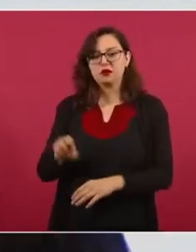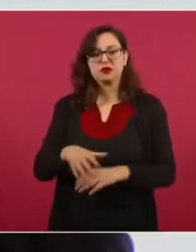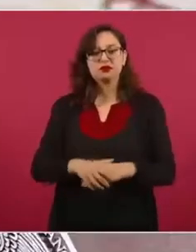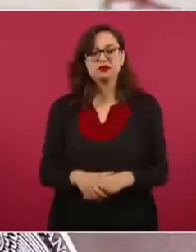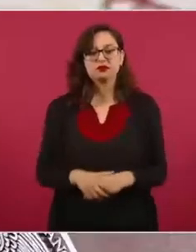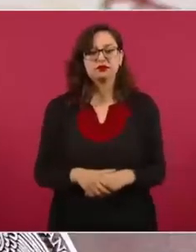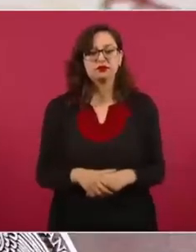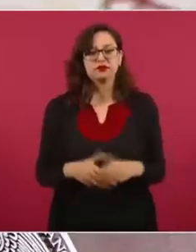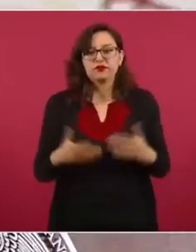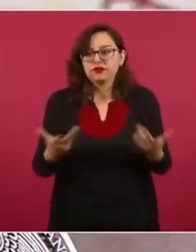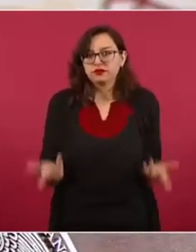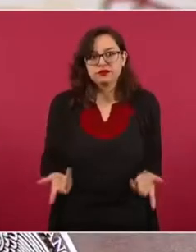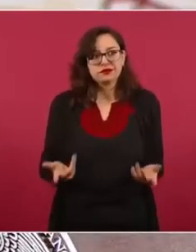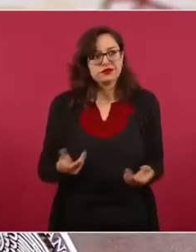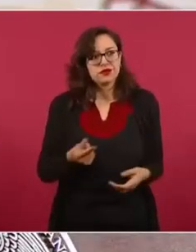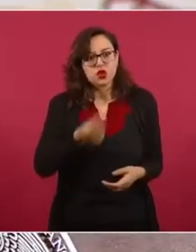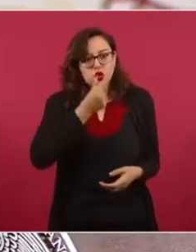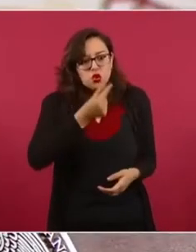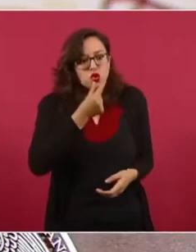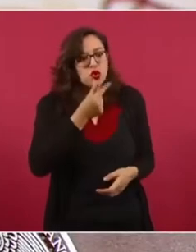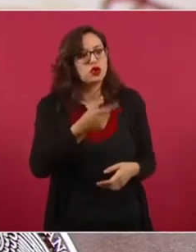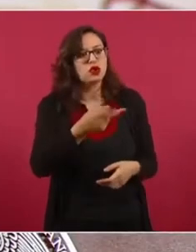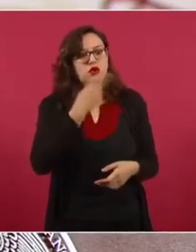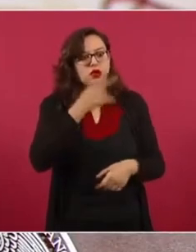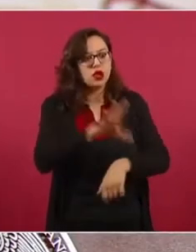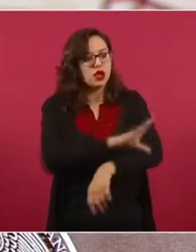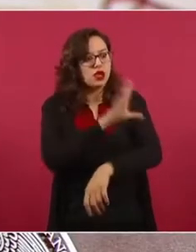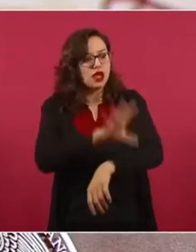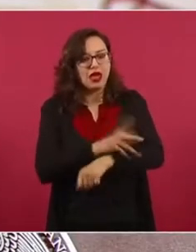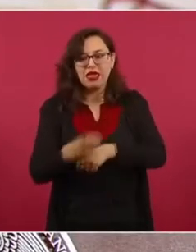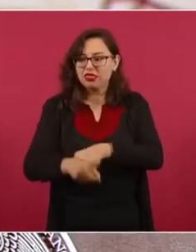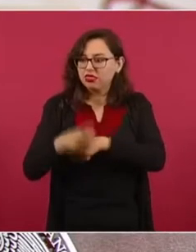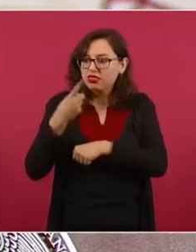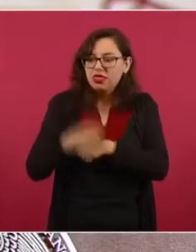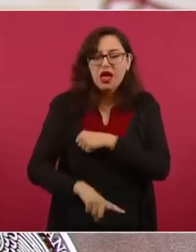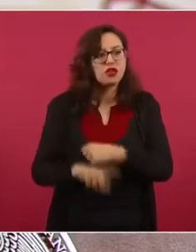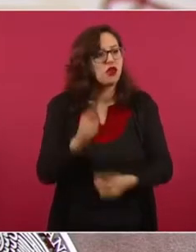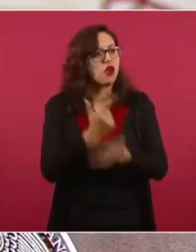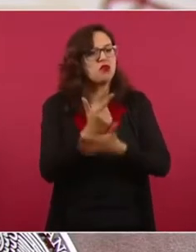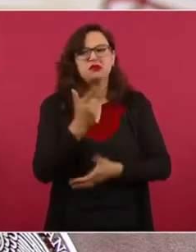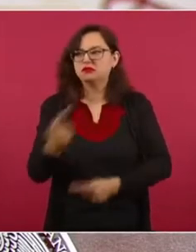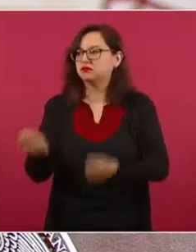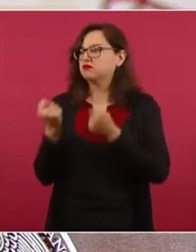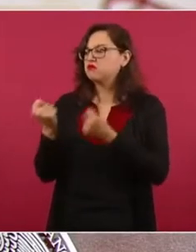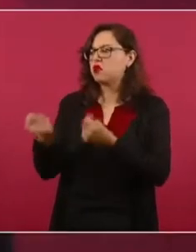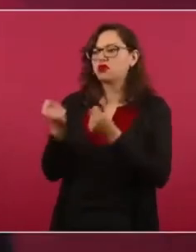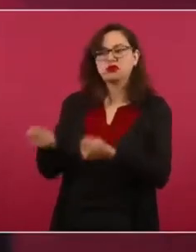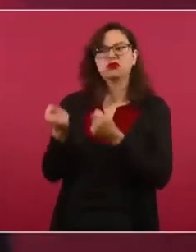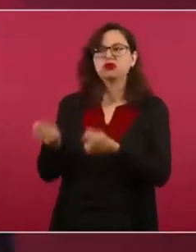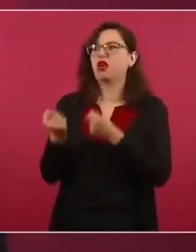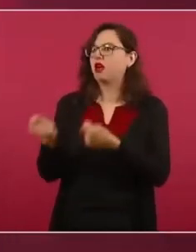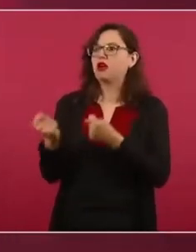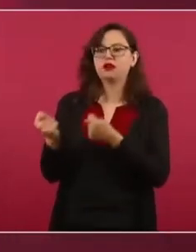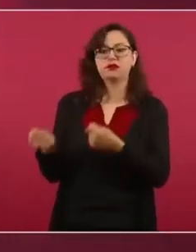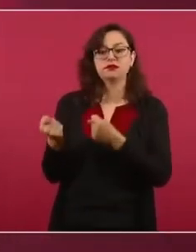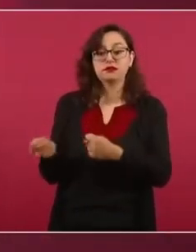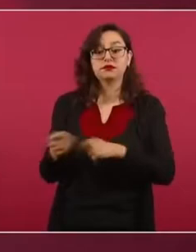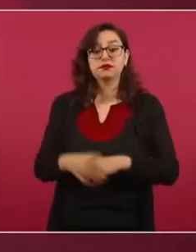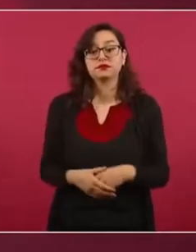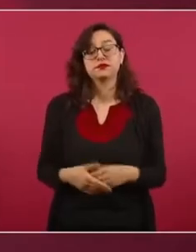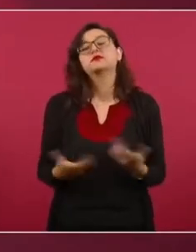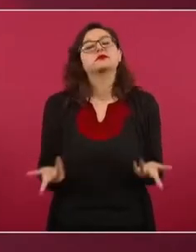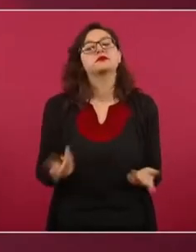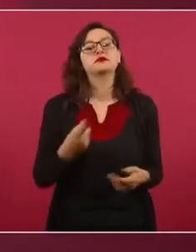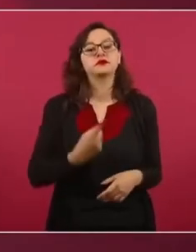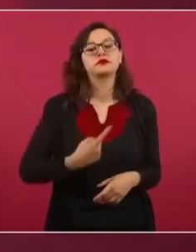proteger la salud de la población, sobre todo de adolescentes y niños. Pero a estos diseminadores